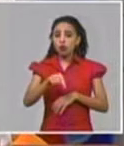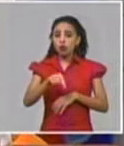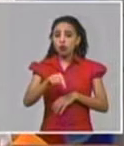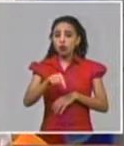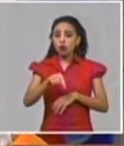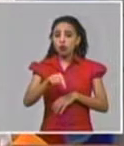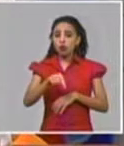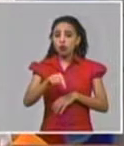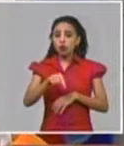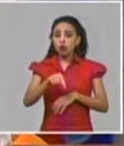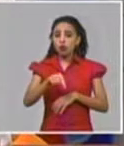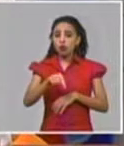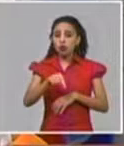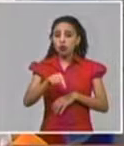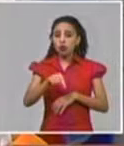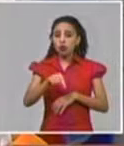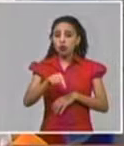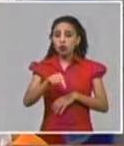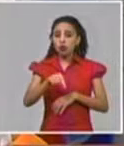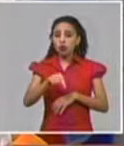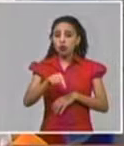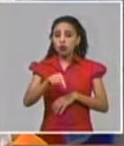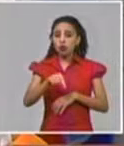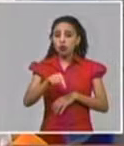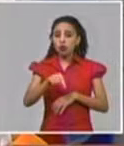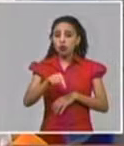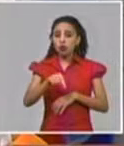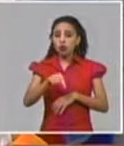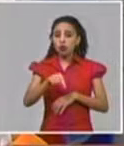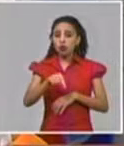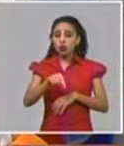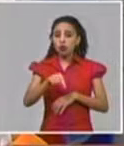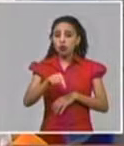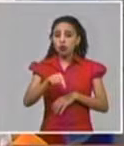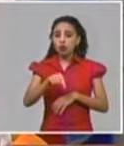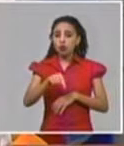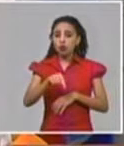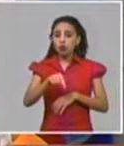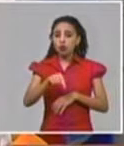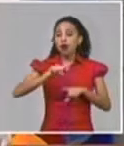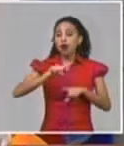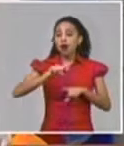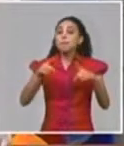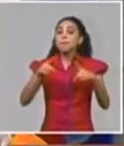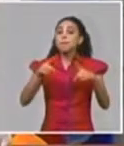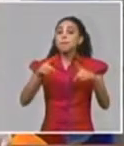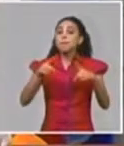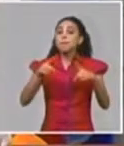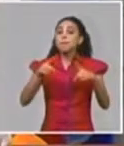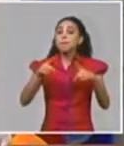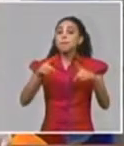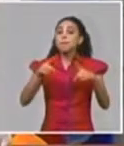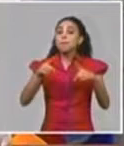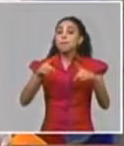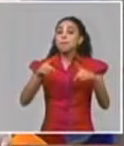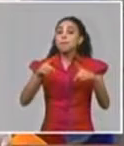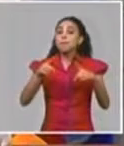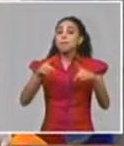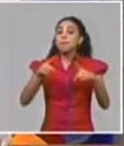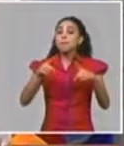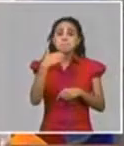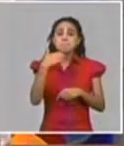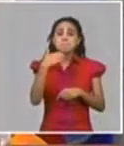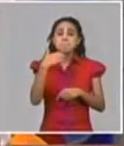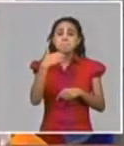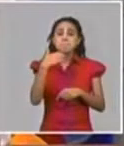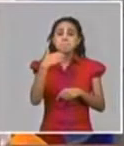hoy planteaba que había pasado a un segundo lugar por el número que reportaba, y ya se hablaba de más de 242.000